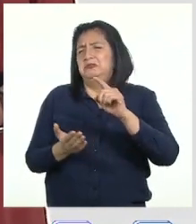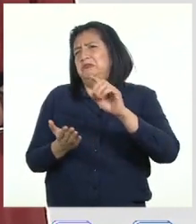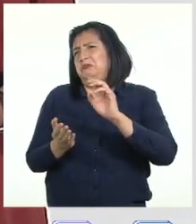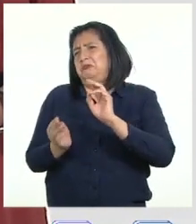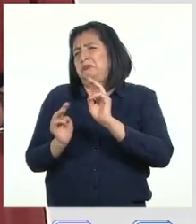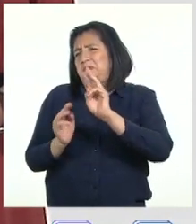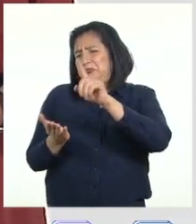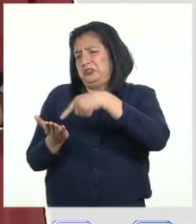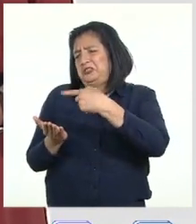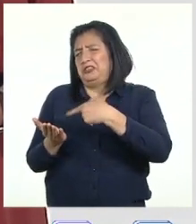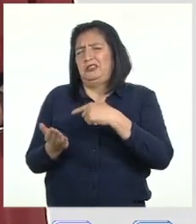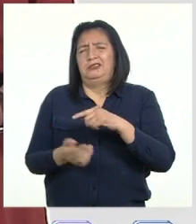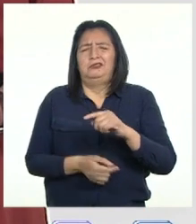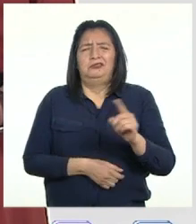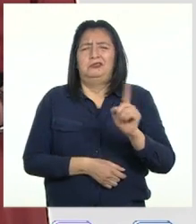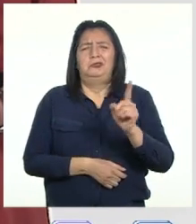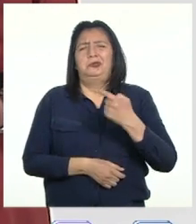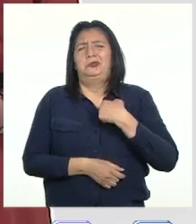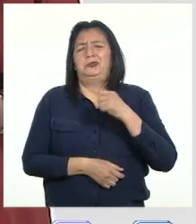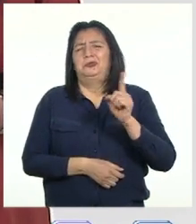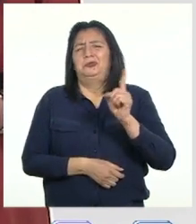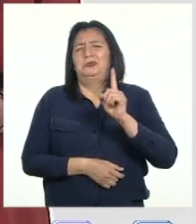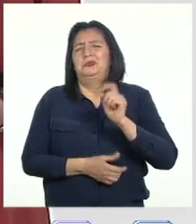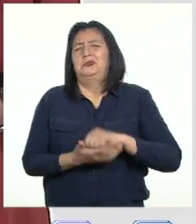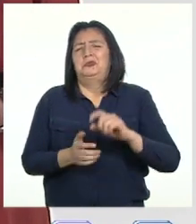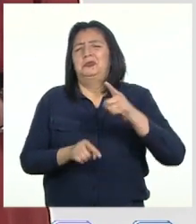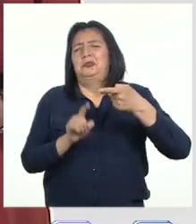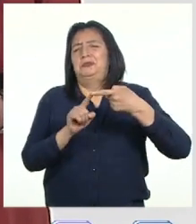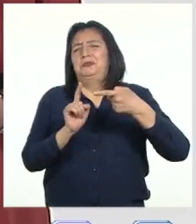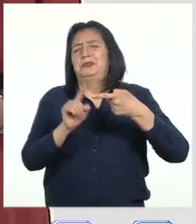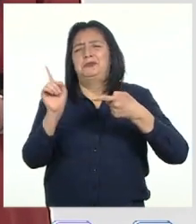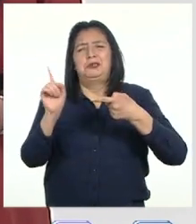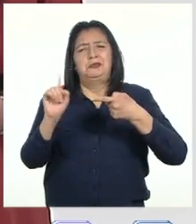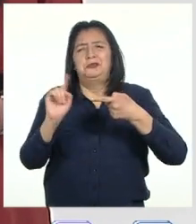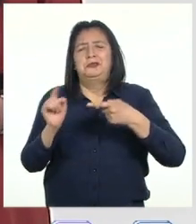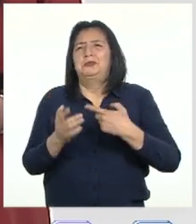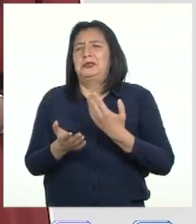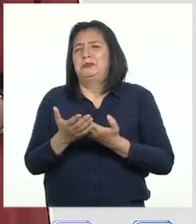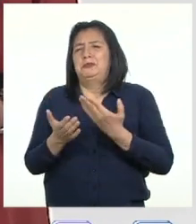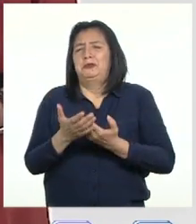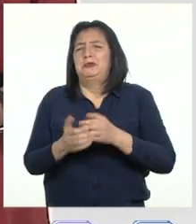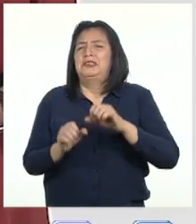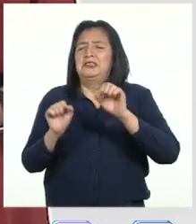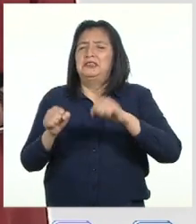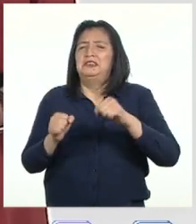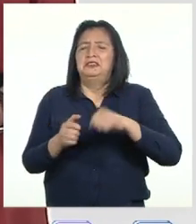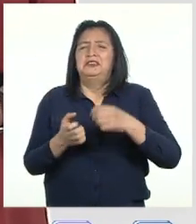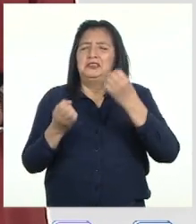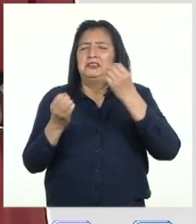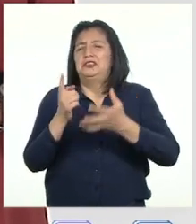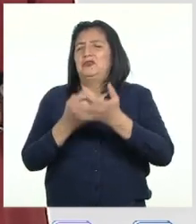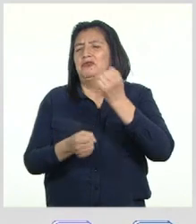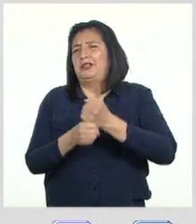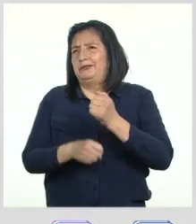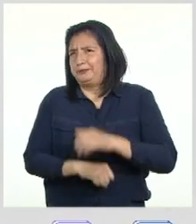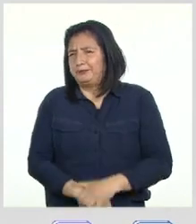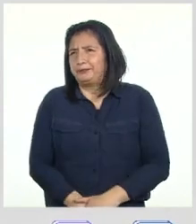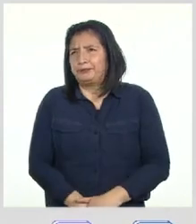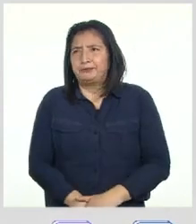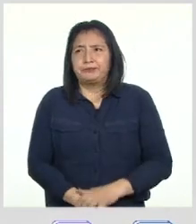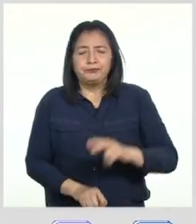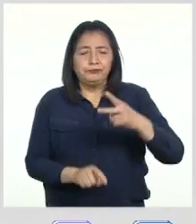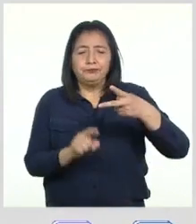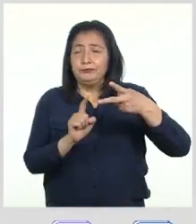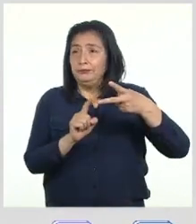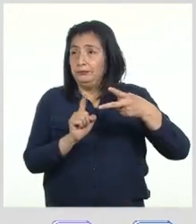chat Así que no me parece que cumpla el primer paso para verificar una fuente confiable El